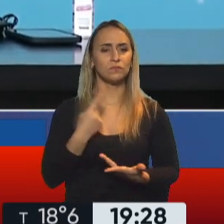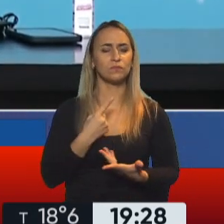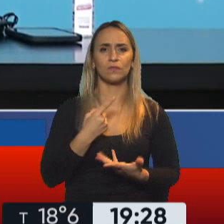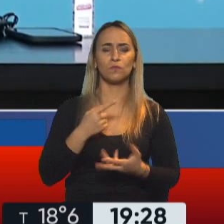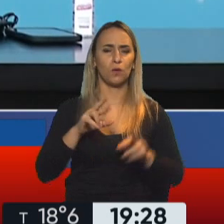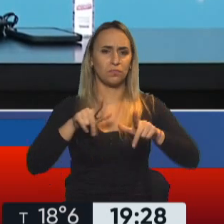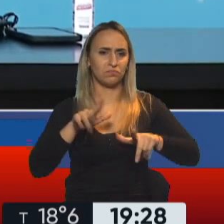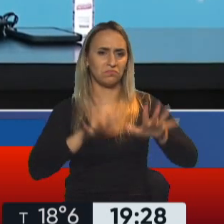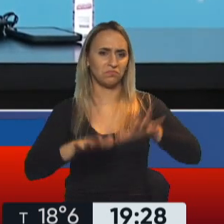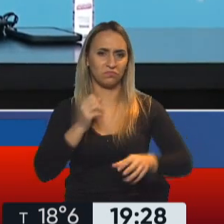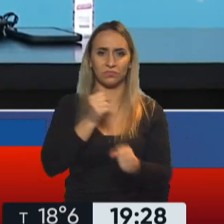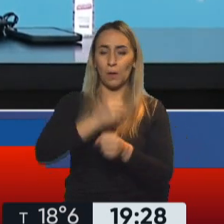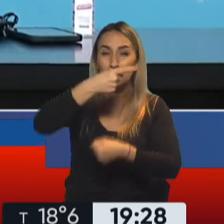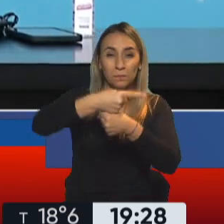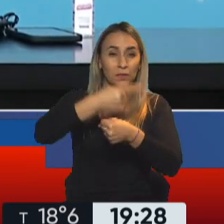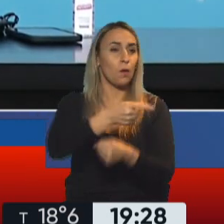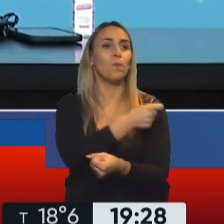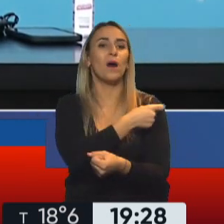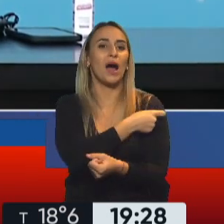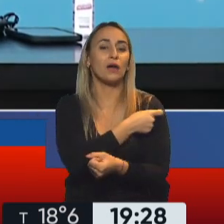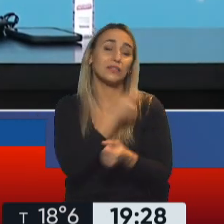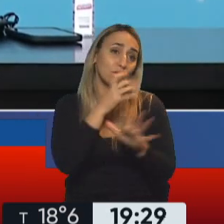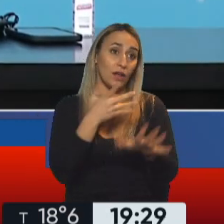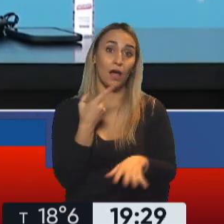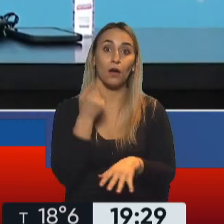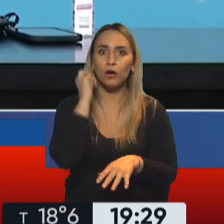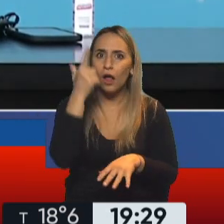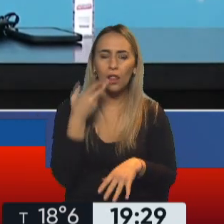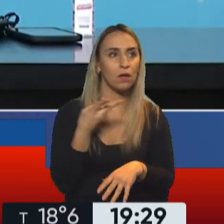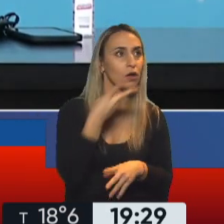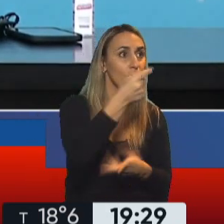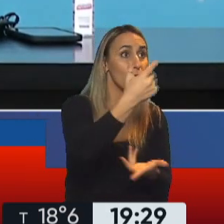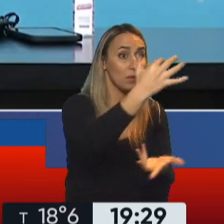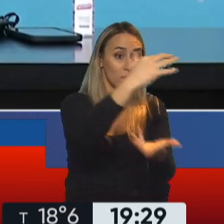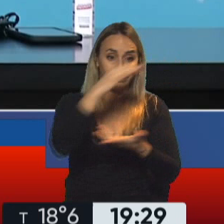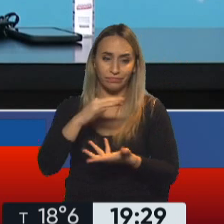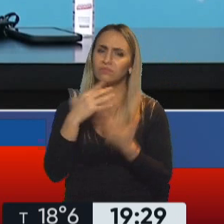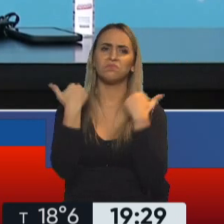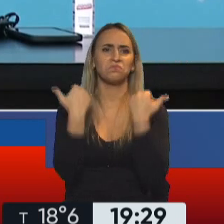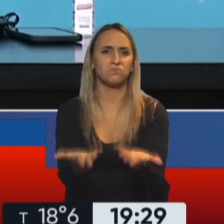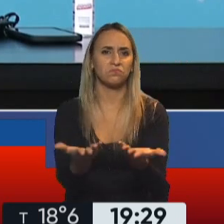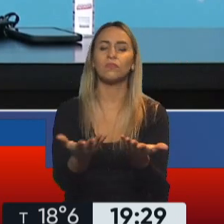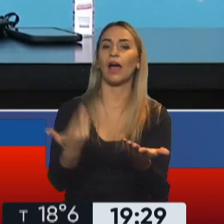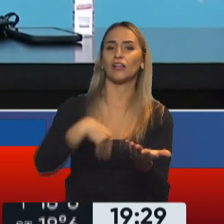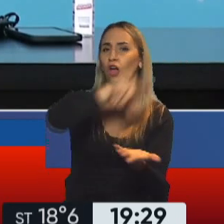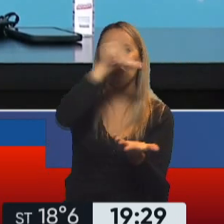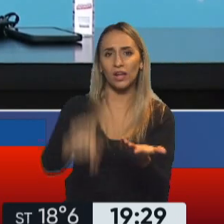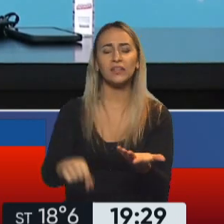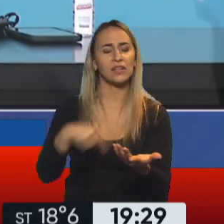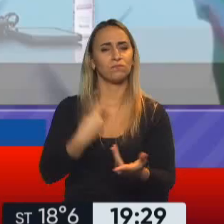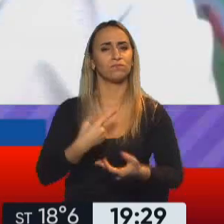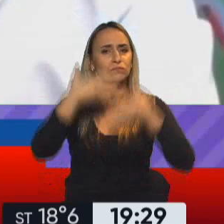moral poner las vacunas en el caso de que las compremos a disposición de todos los argentinos y de todas las argentinas.